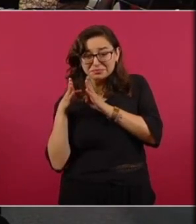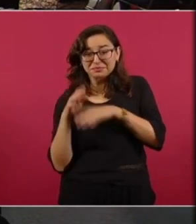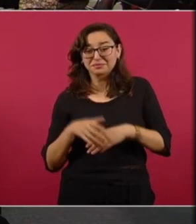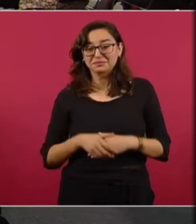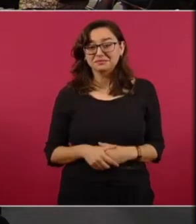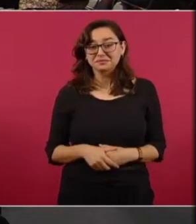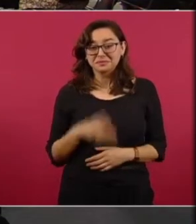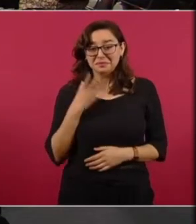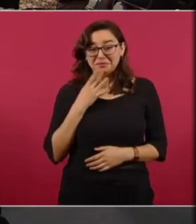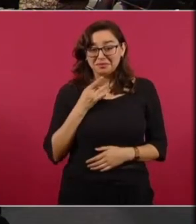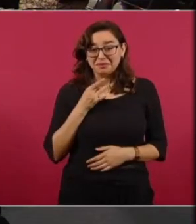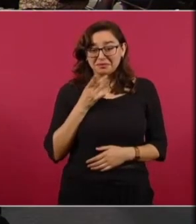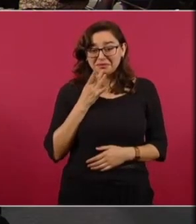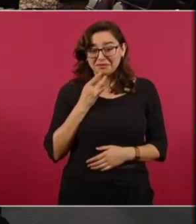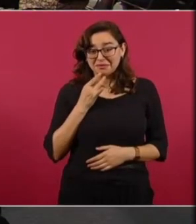insignificante